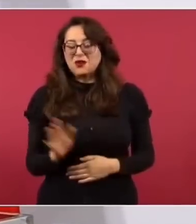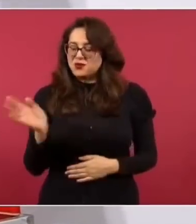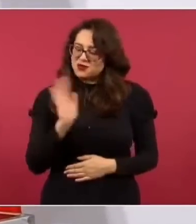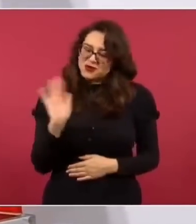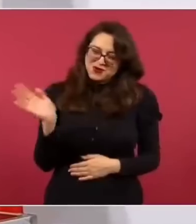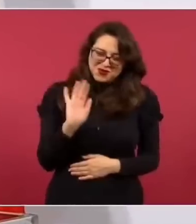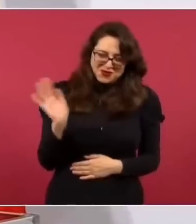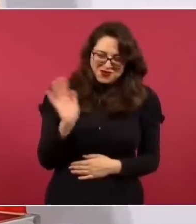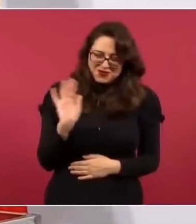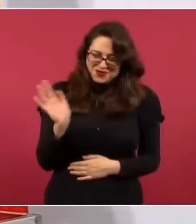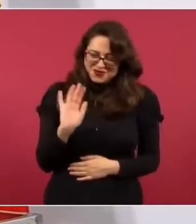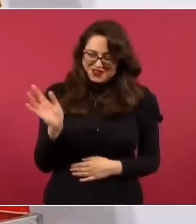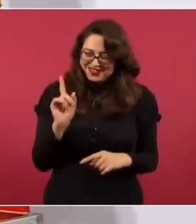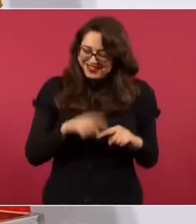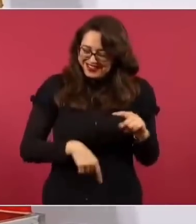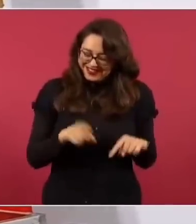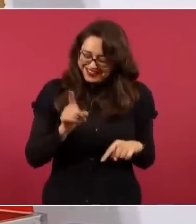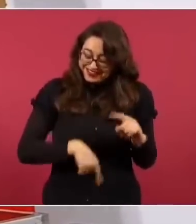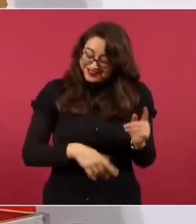quítalo.